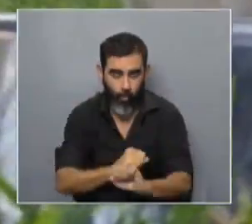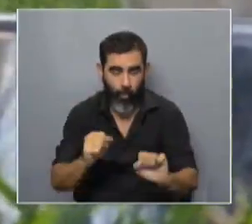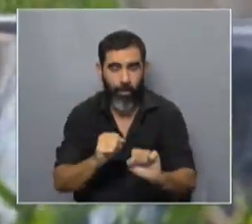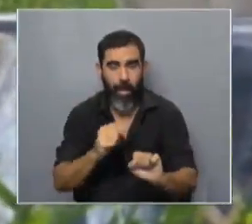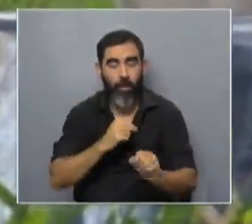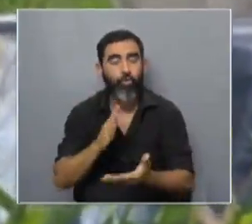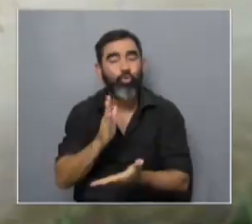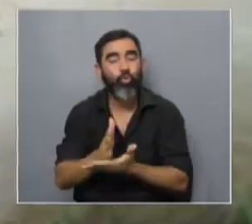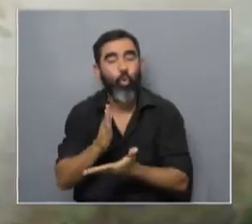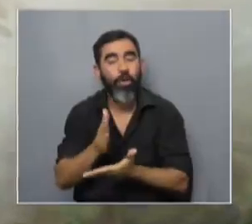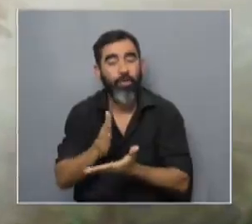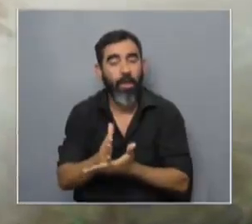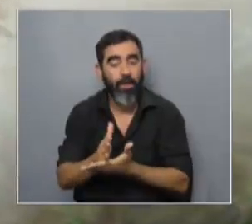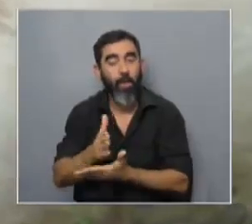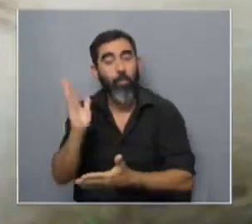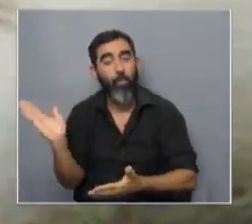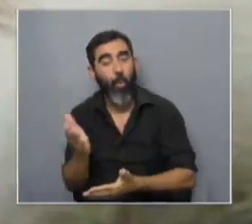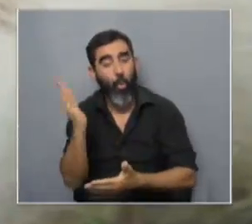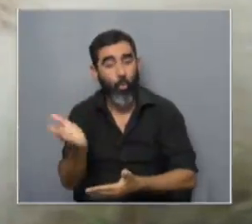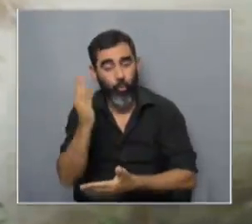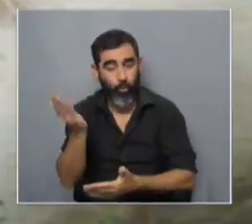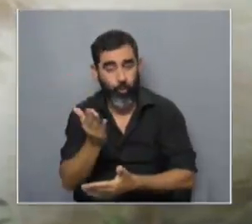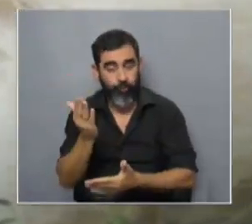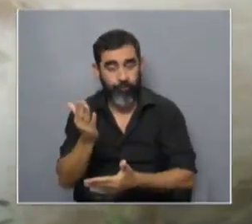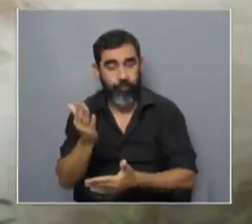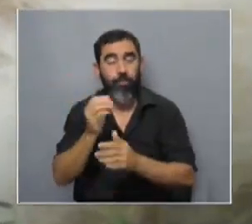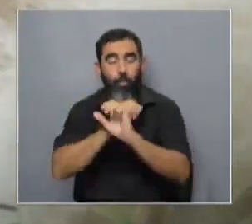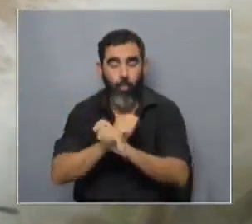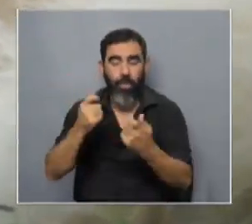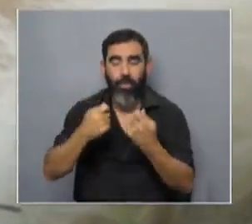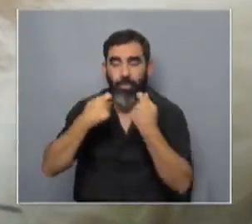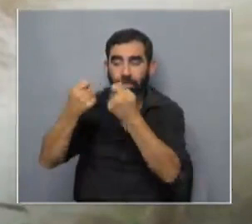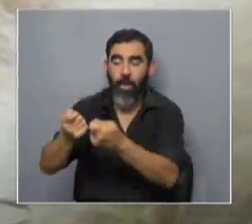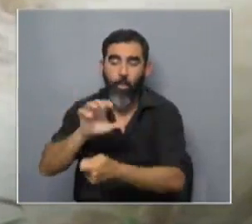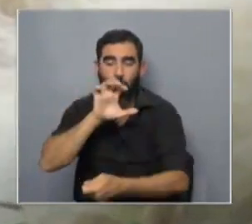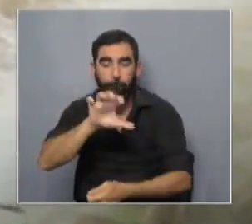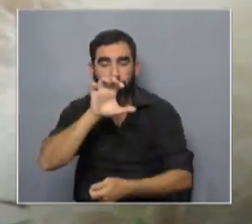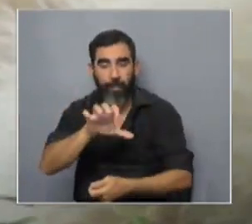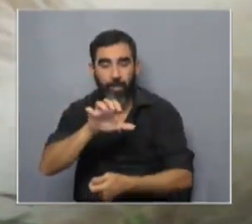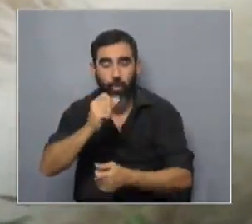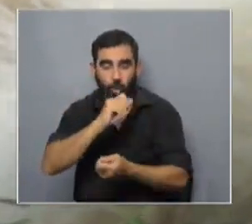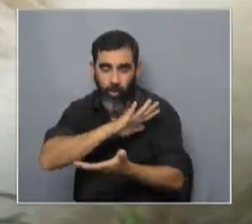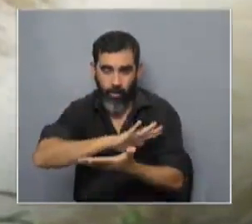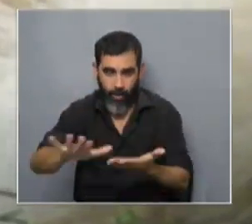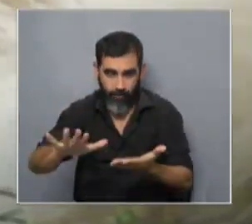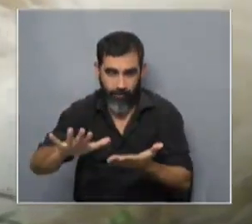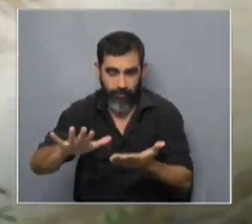red solidaria de productores que le pueden proporcionar un perro gratis